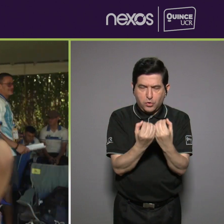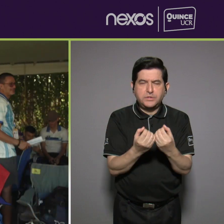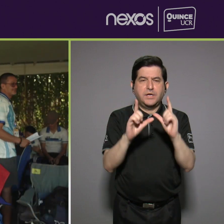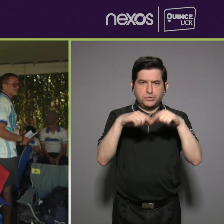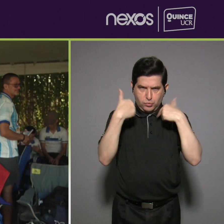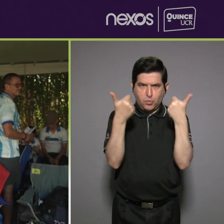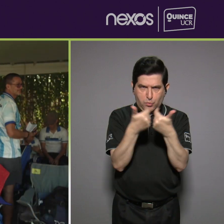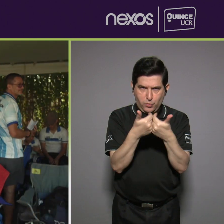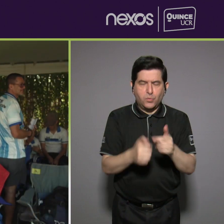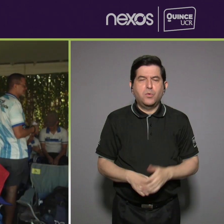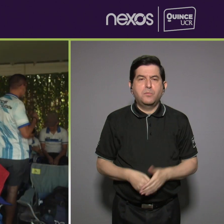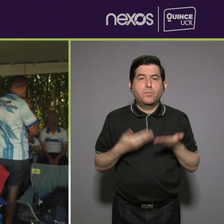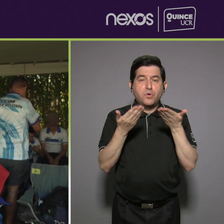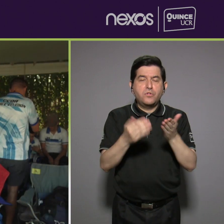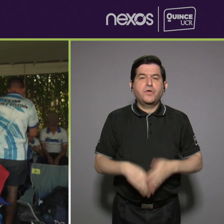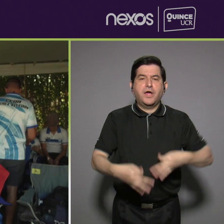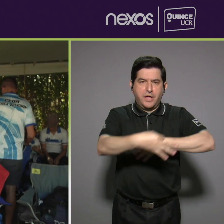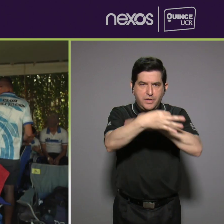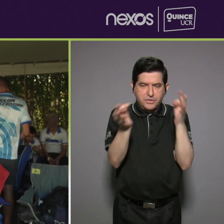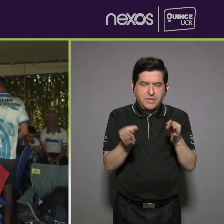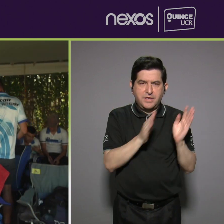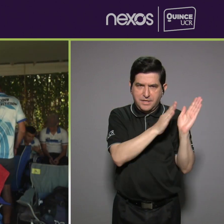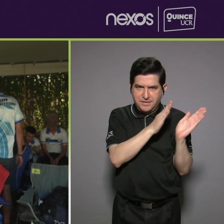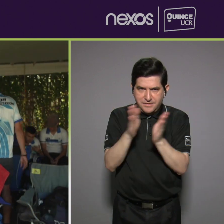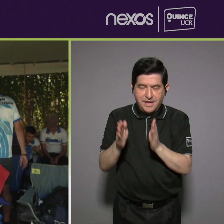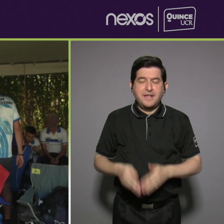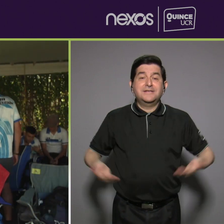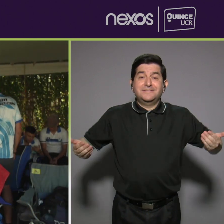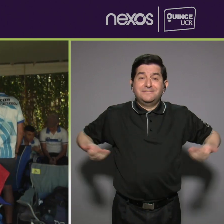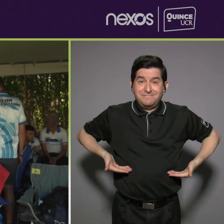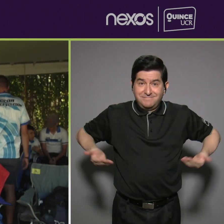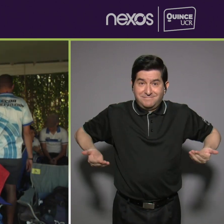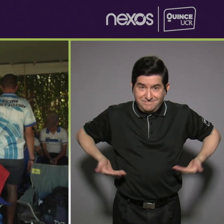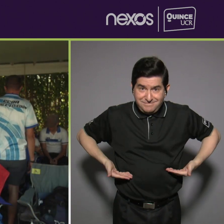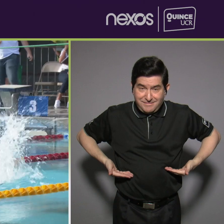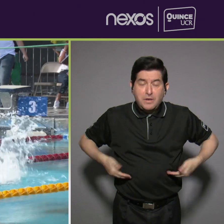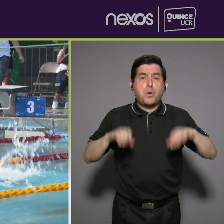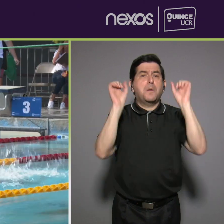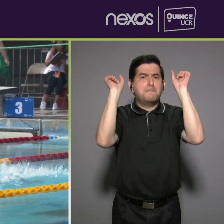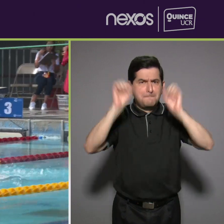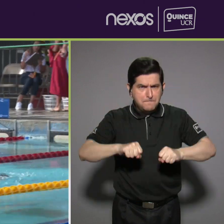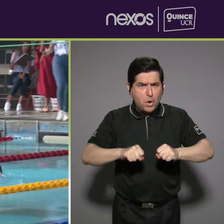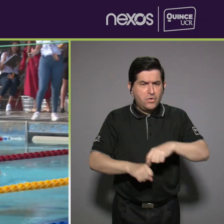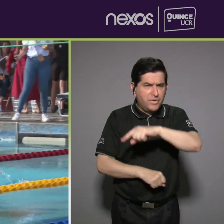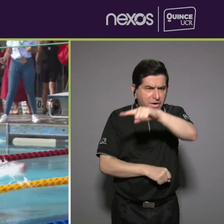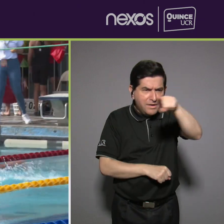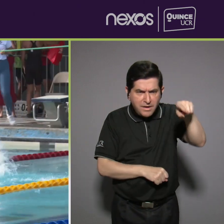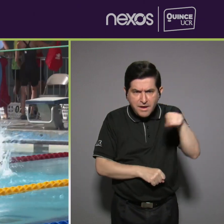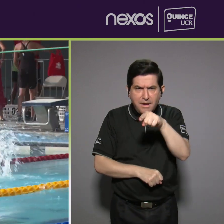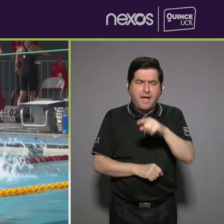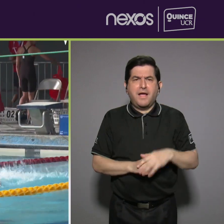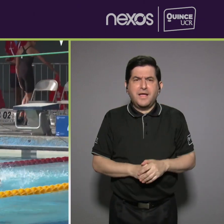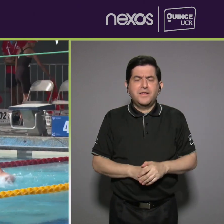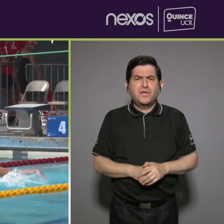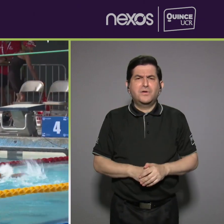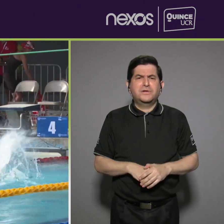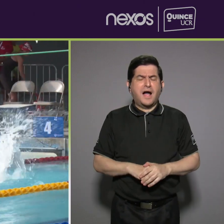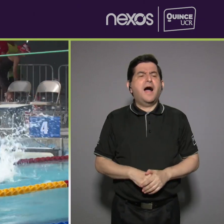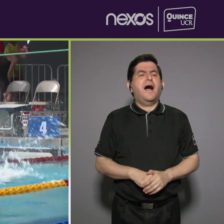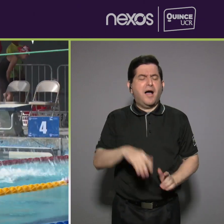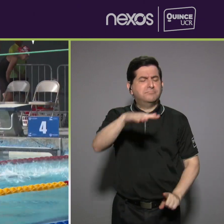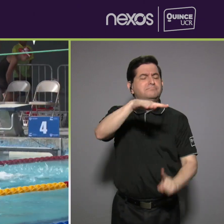conjunto brindaron clínicas de formación para que los entrenadores pudiesen ser ellos quienes estuvieran dando